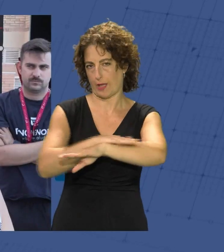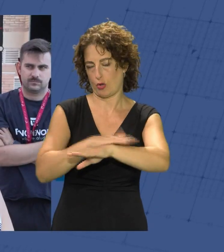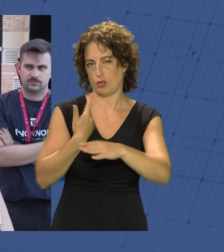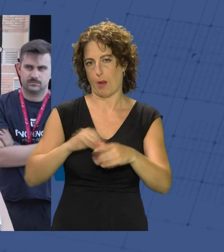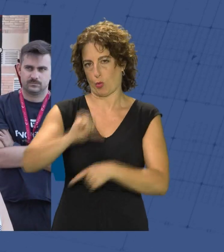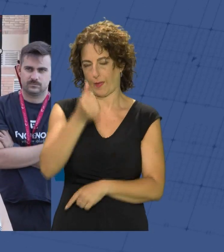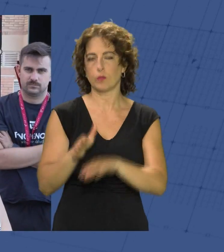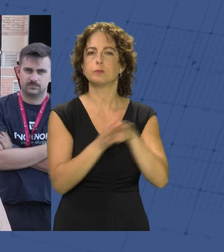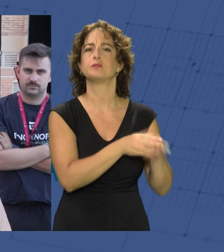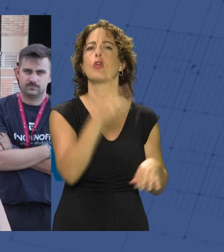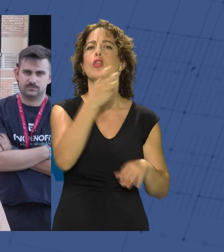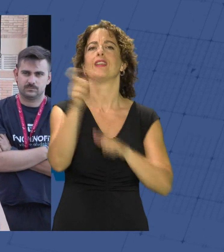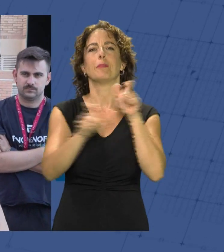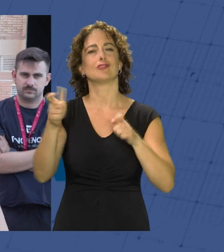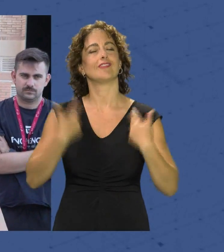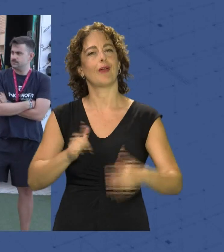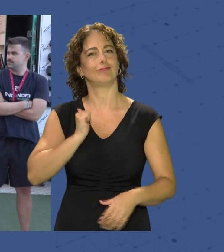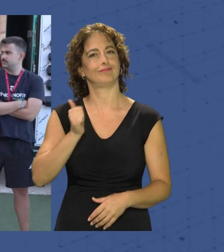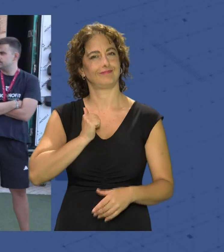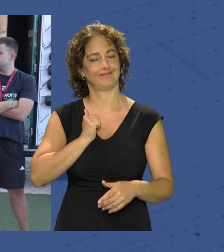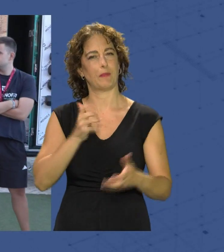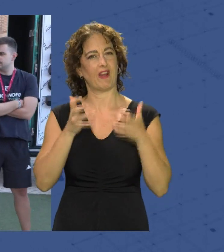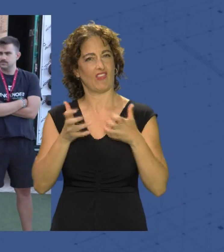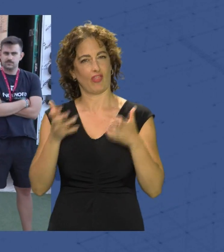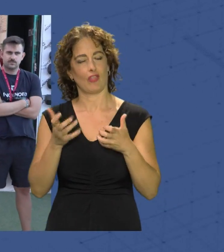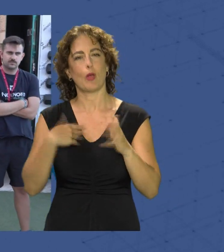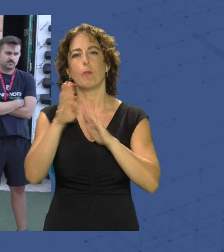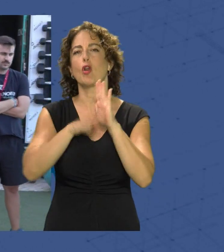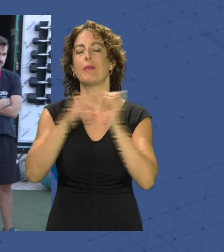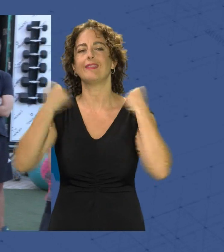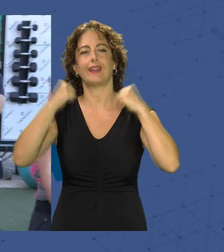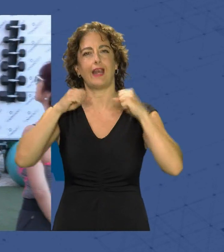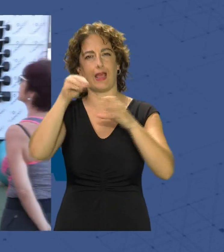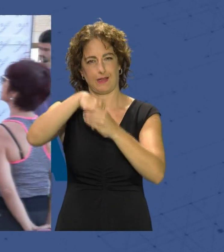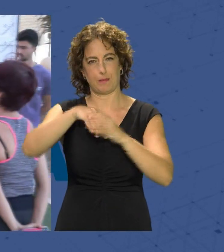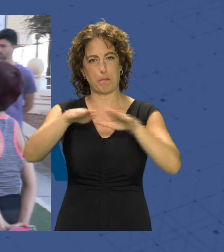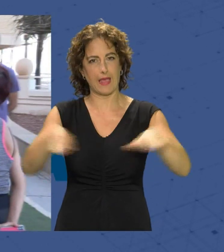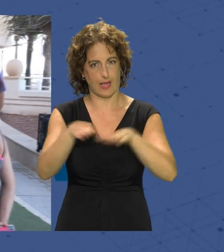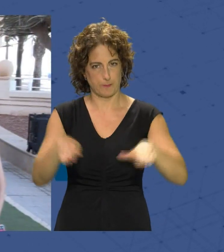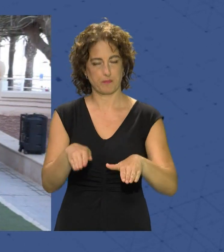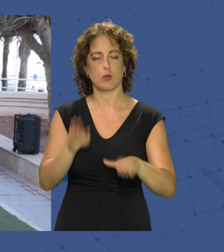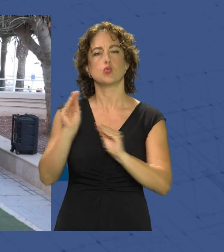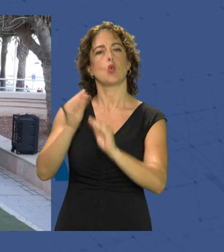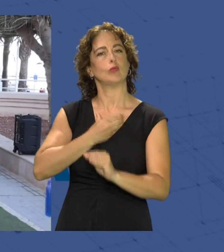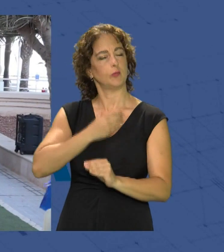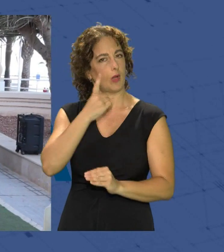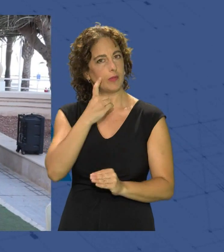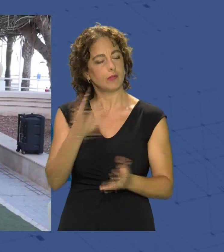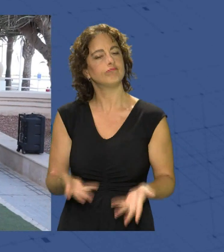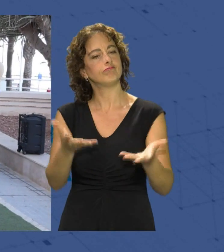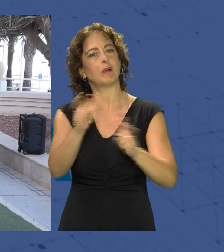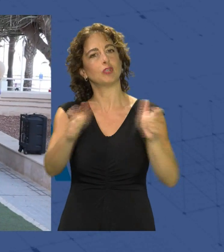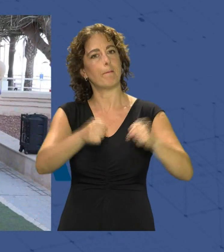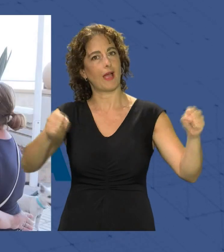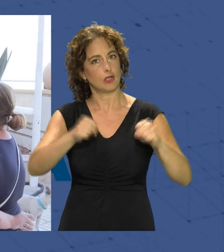Más de 200 personas ya se han beneficiado del programa Entrina en tus playas del Ayuntamiento de Almería, que pone a disposición de mayores